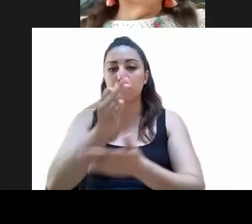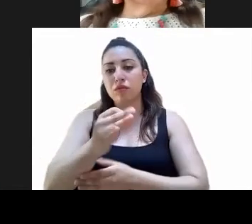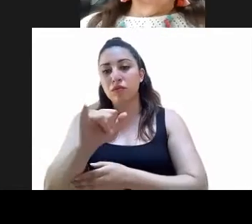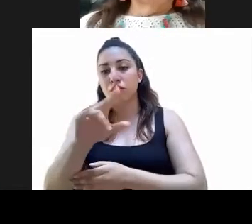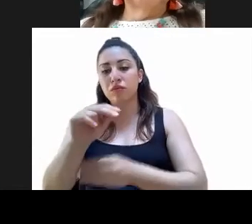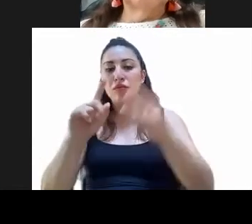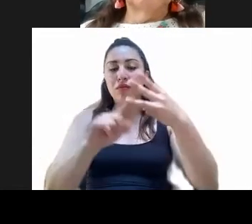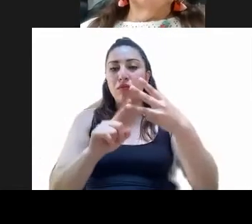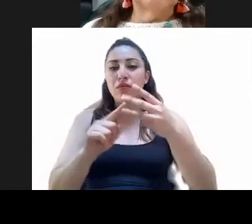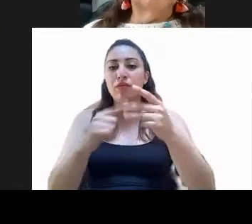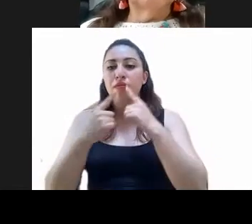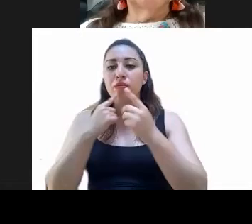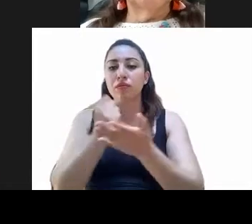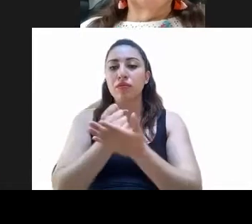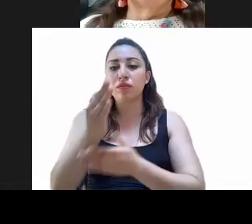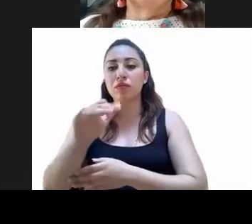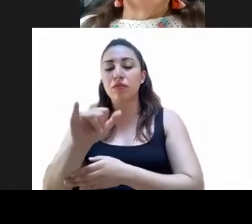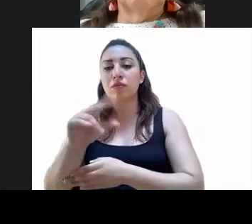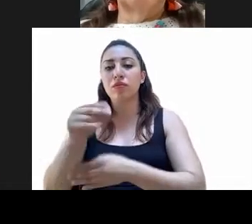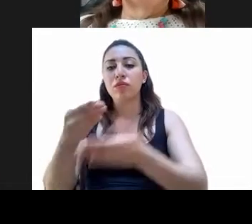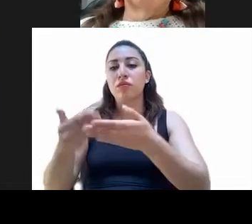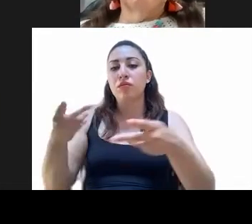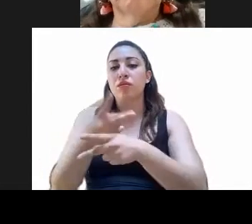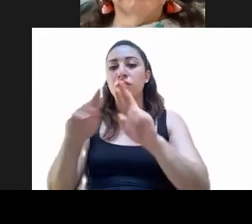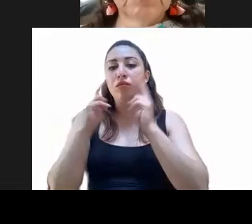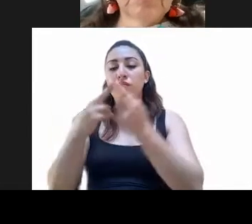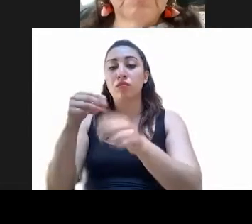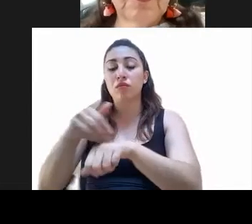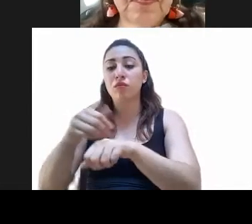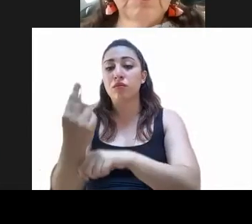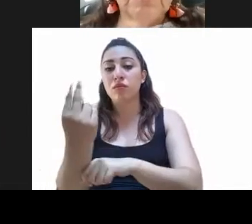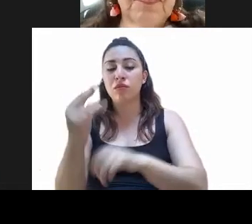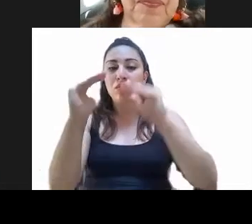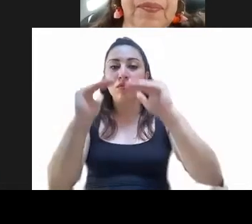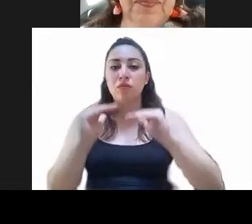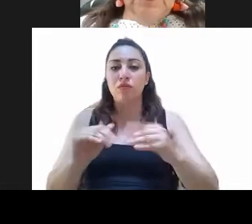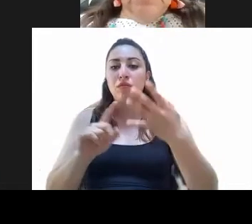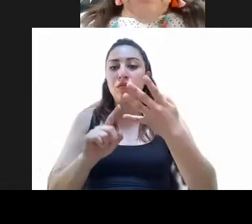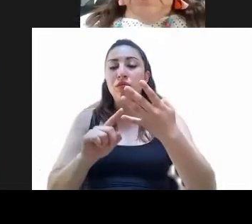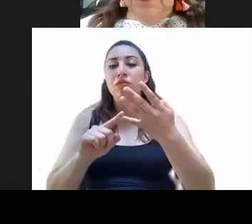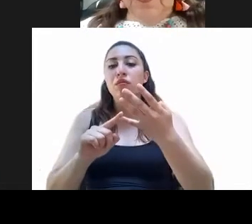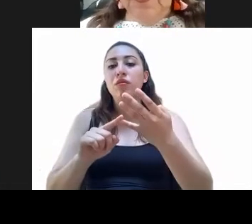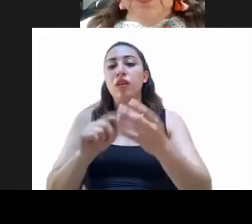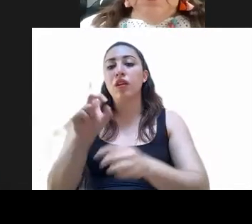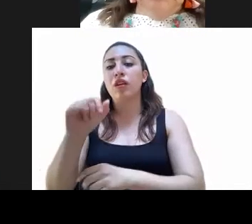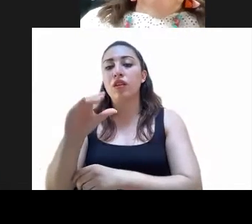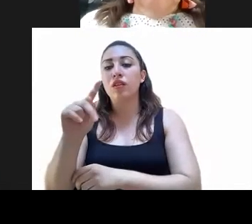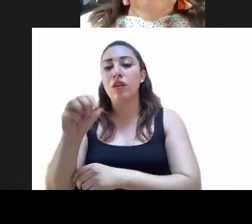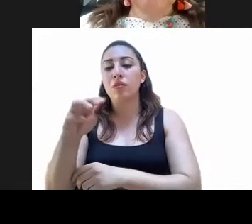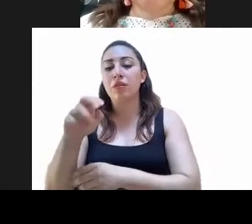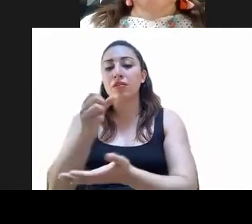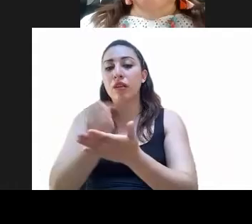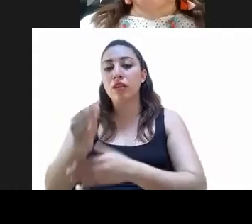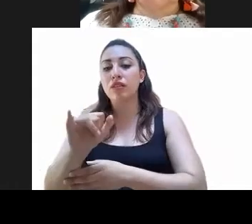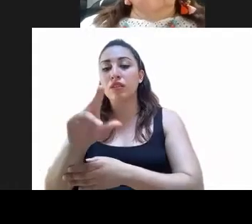caso aprobación del acta de la vigésimo quinta sesión ordinaria. Cuatro, discusión y en su caso aprobación de los proyectos de dictamen siguientes. Siguientes. A.